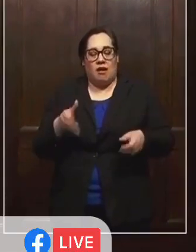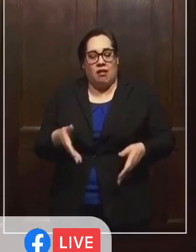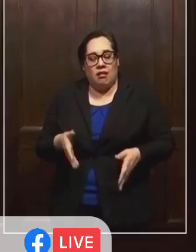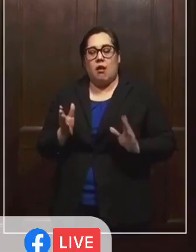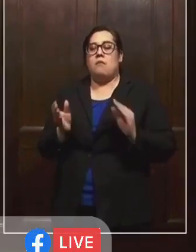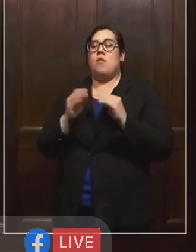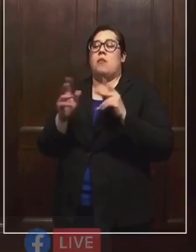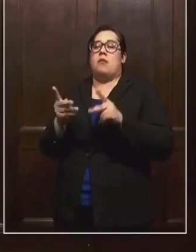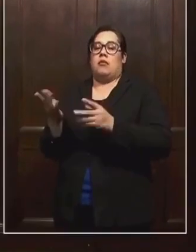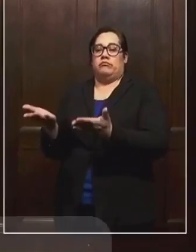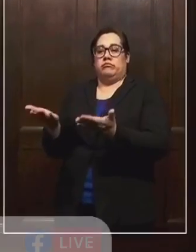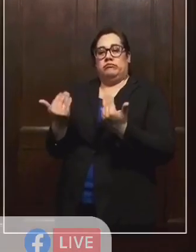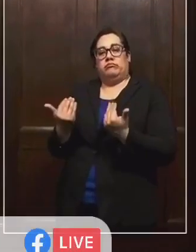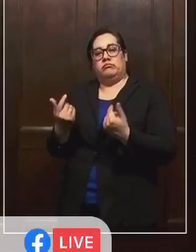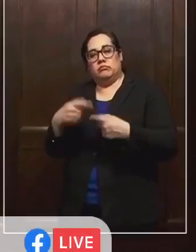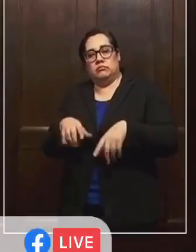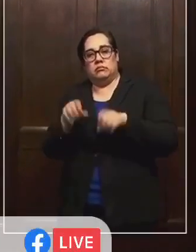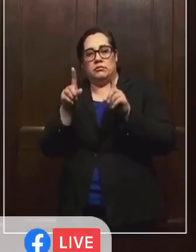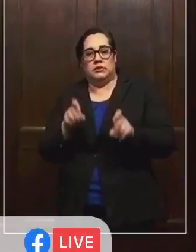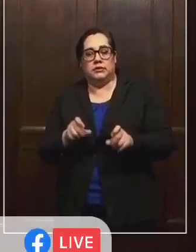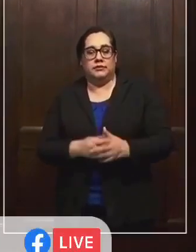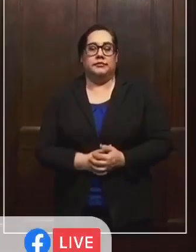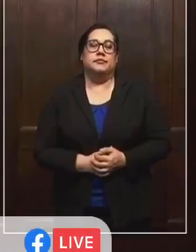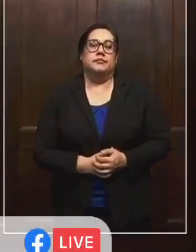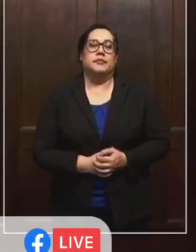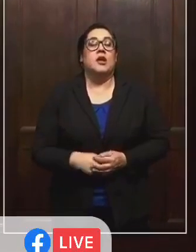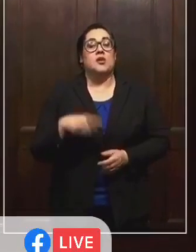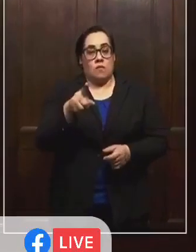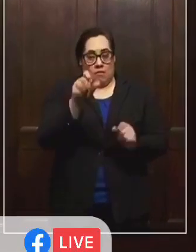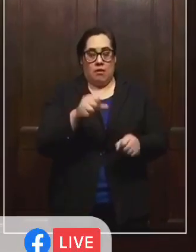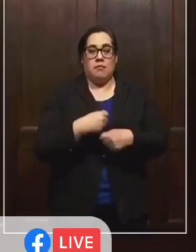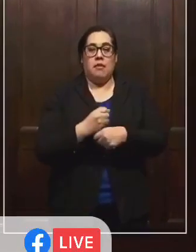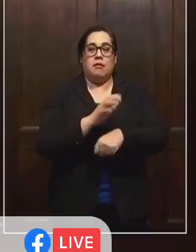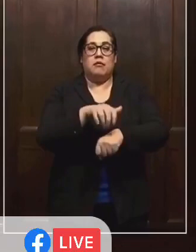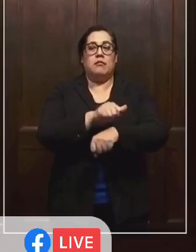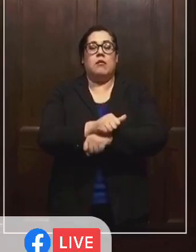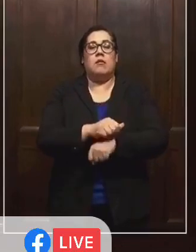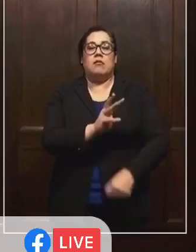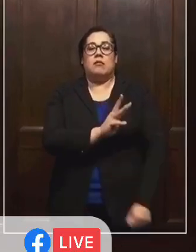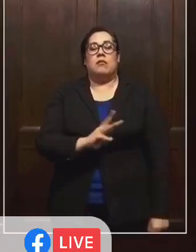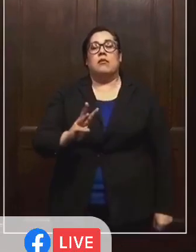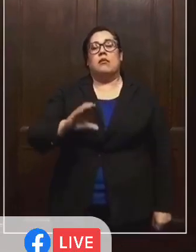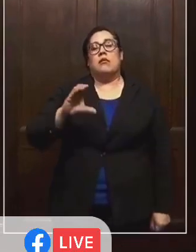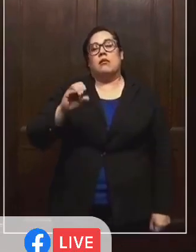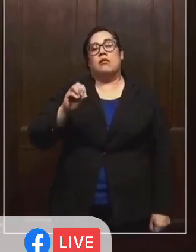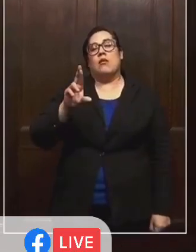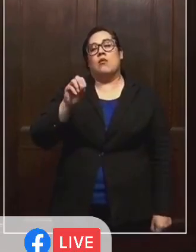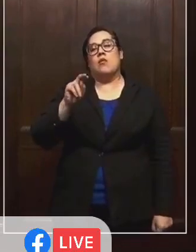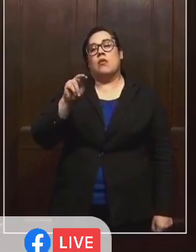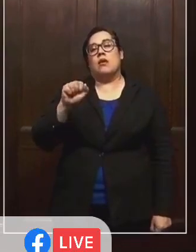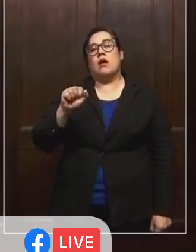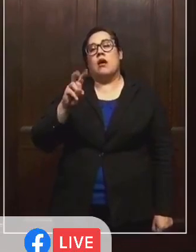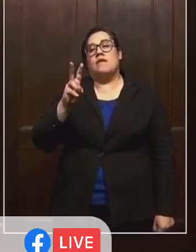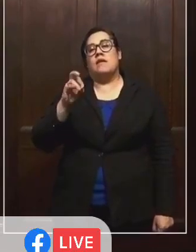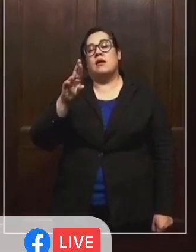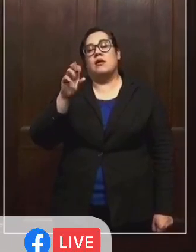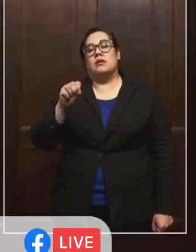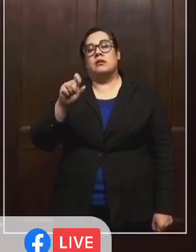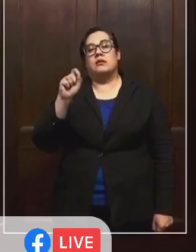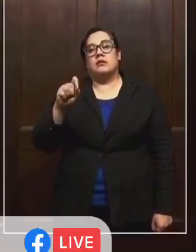personas que se hagan la prueba. Puedes hacer una cita en la página coronavirus.lacity